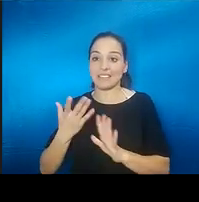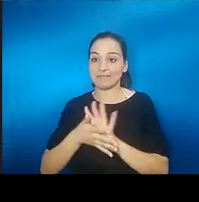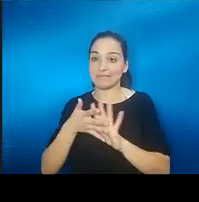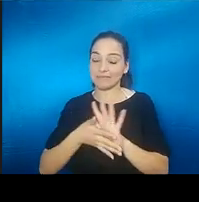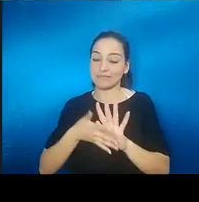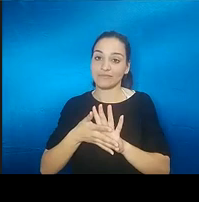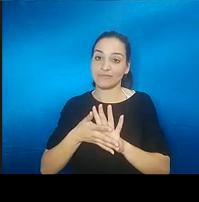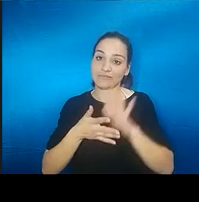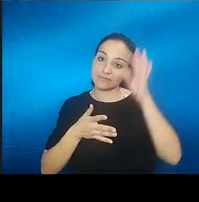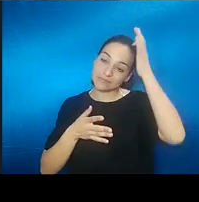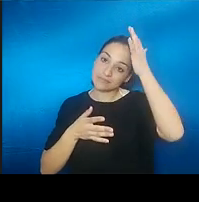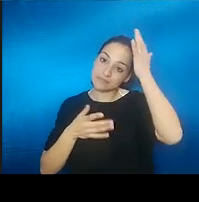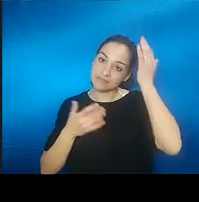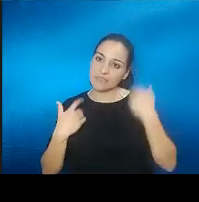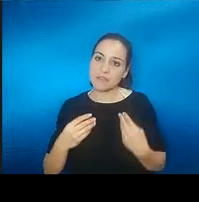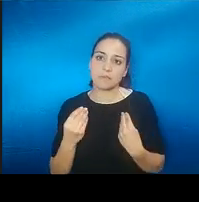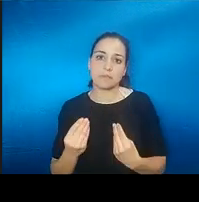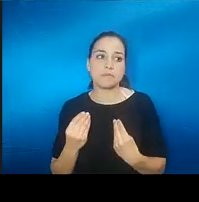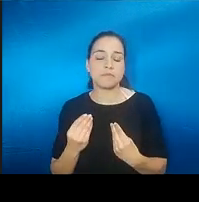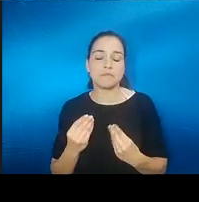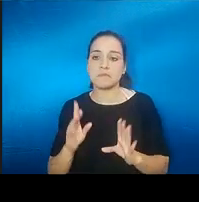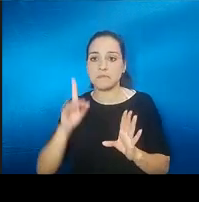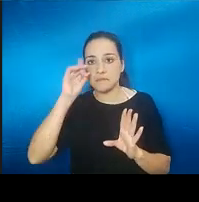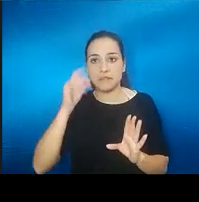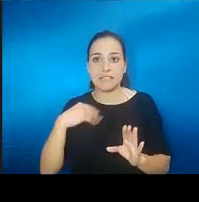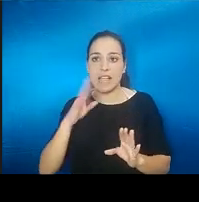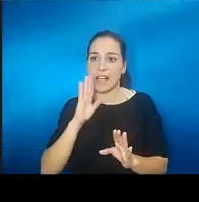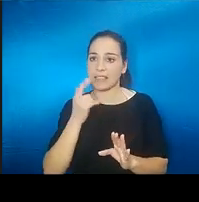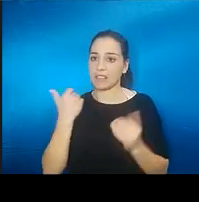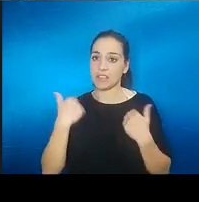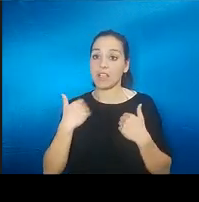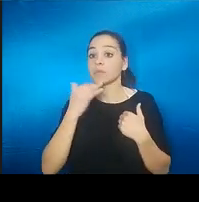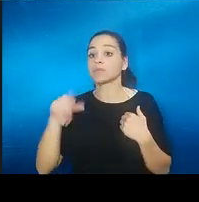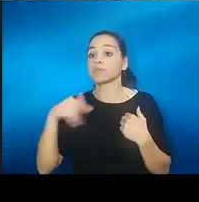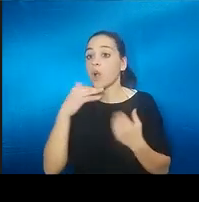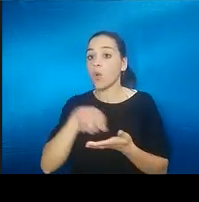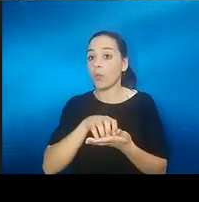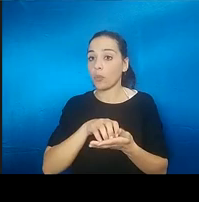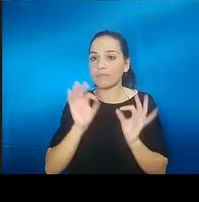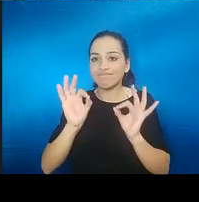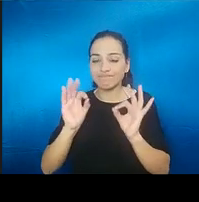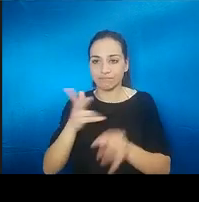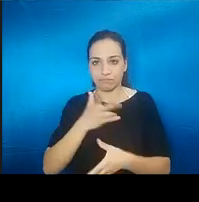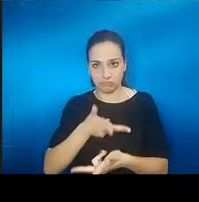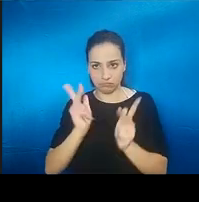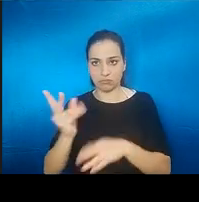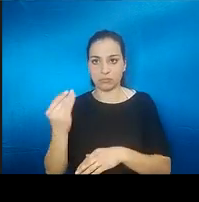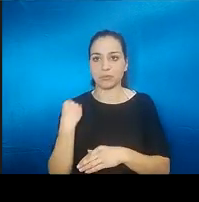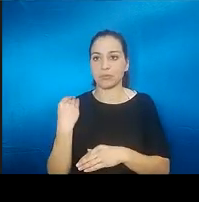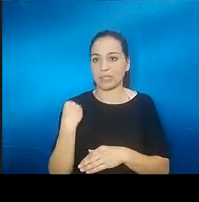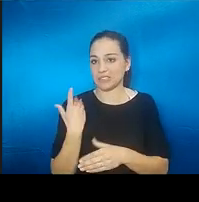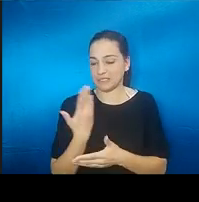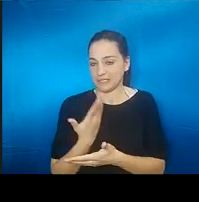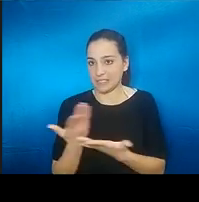lo tendría ya más o menos dicho. Si luego tenéis alguna duda más concreta pues me podéis comentar y